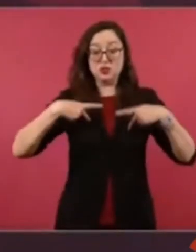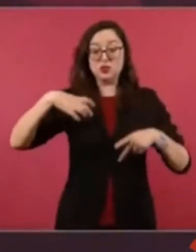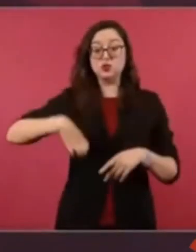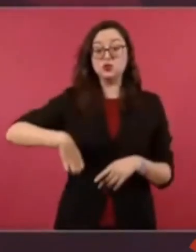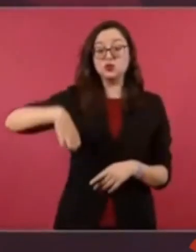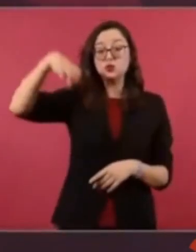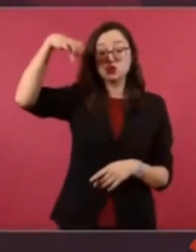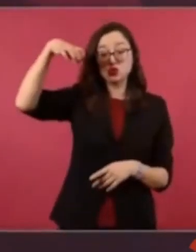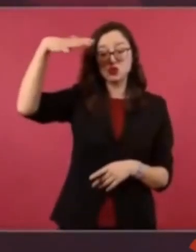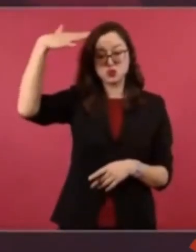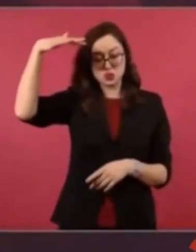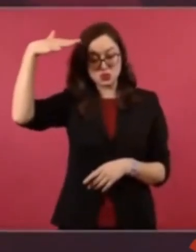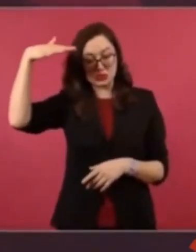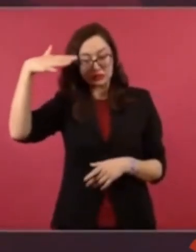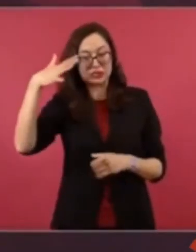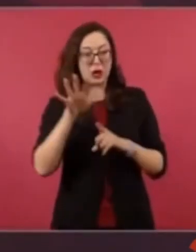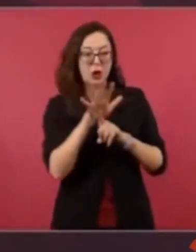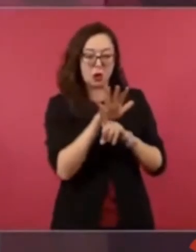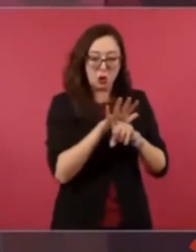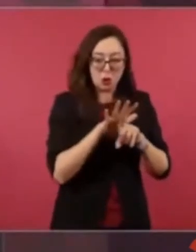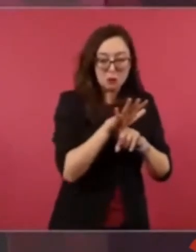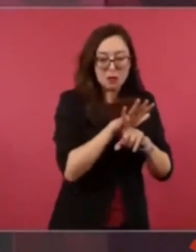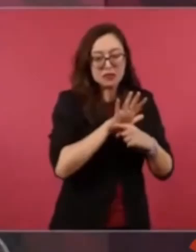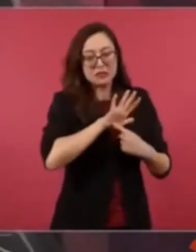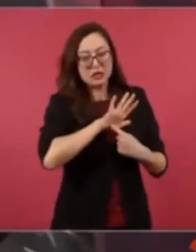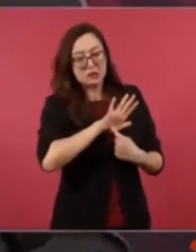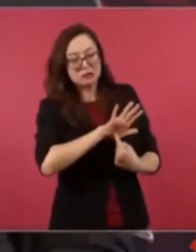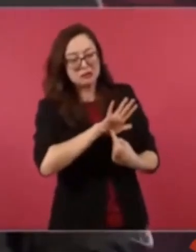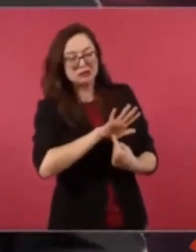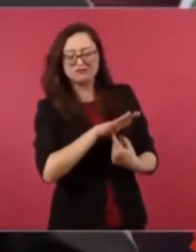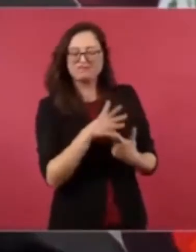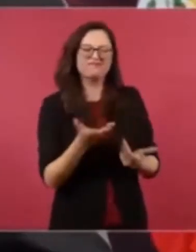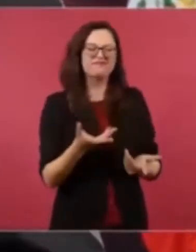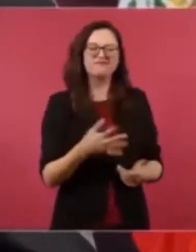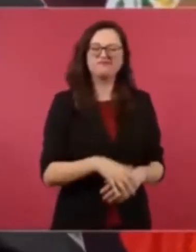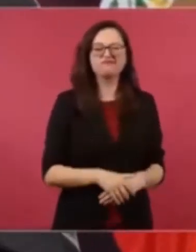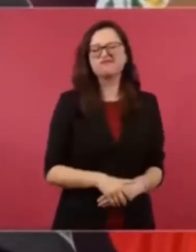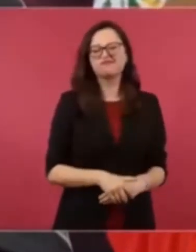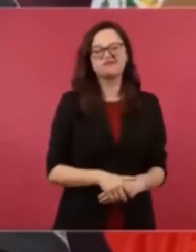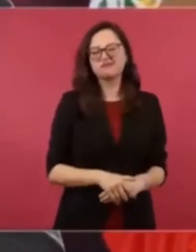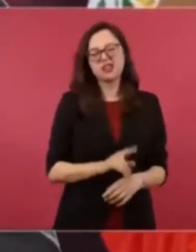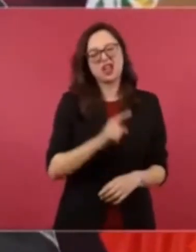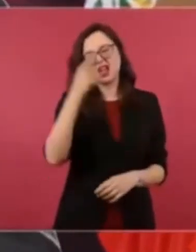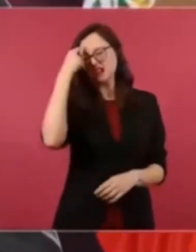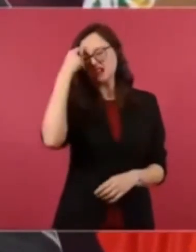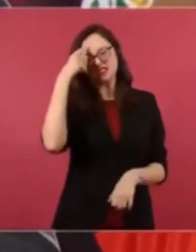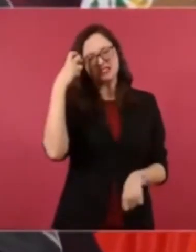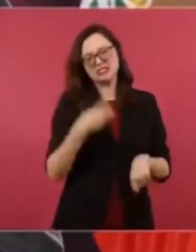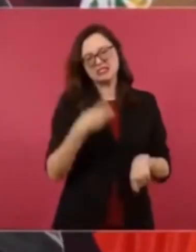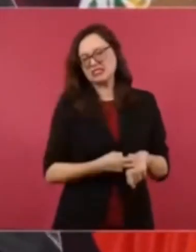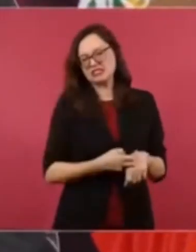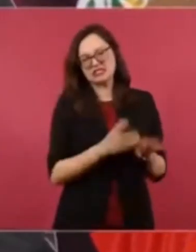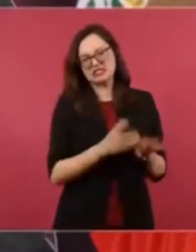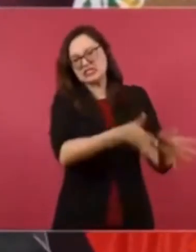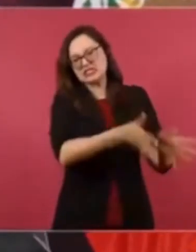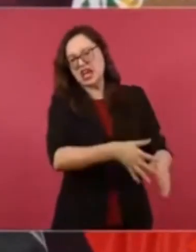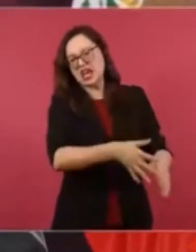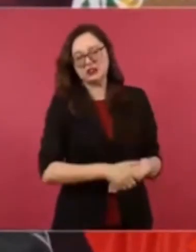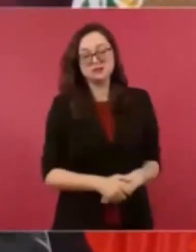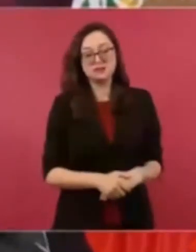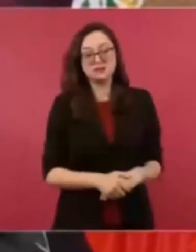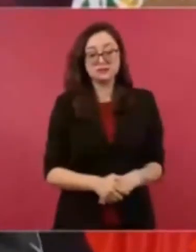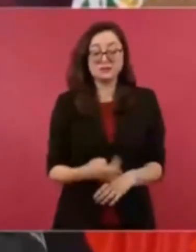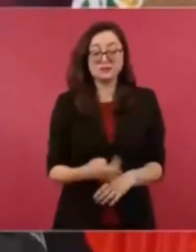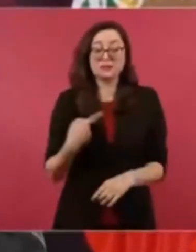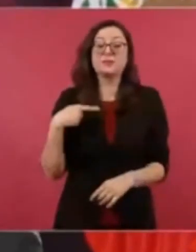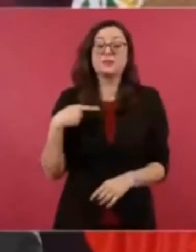No generalizo. Pero con los que sí se puede hacer mucho trabajo todavía, yo aquí voy